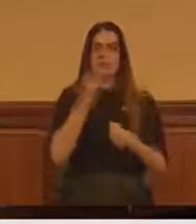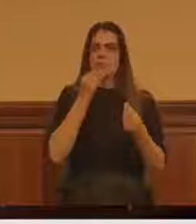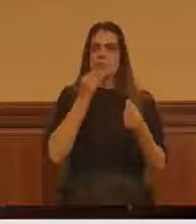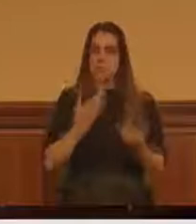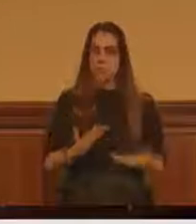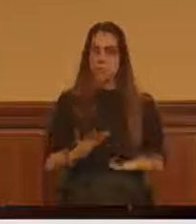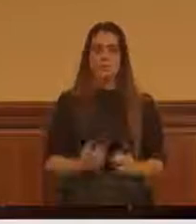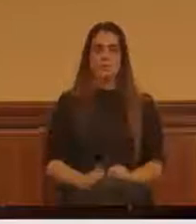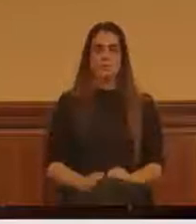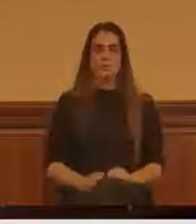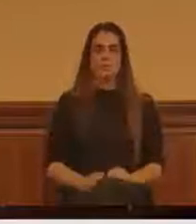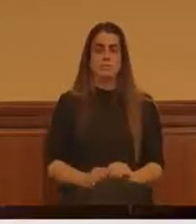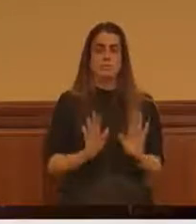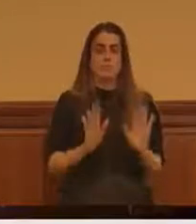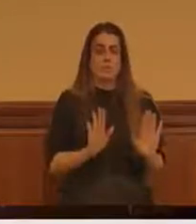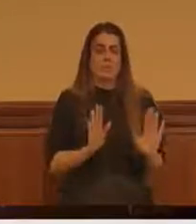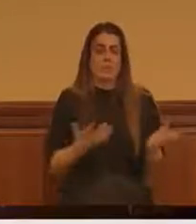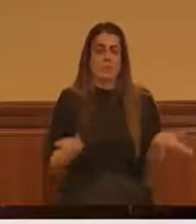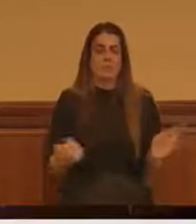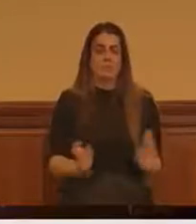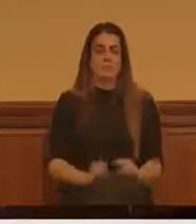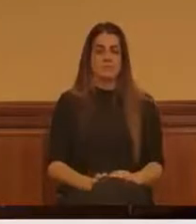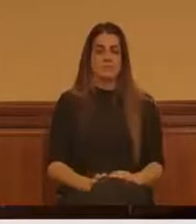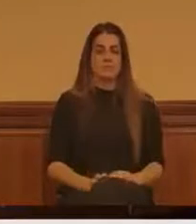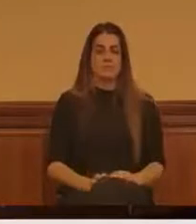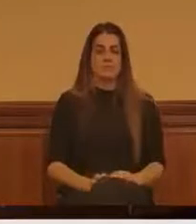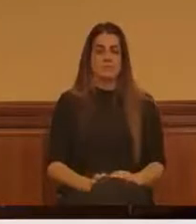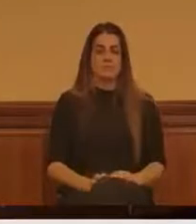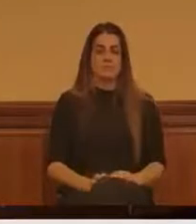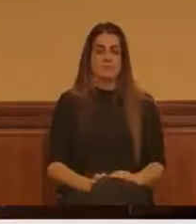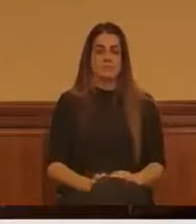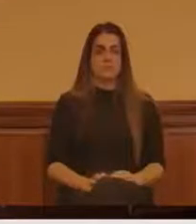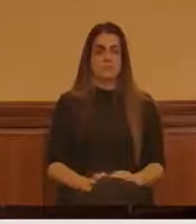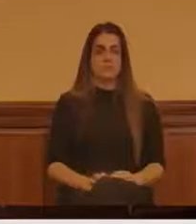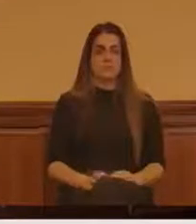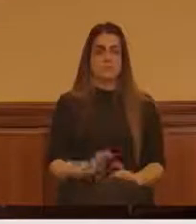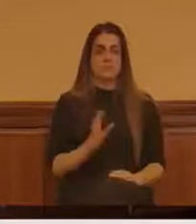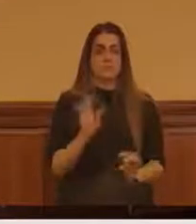pues ahí están, en el cajón del olvido.